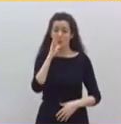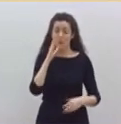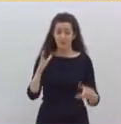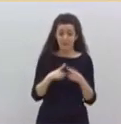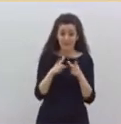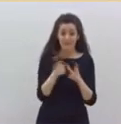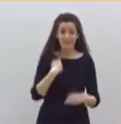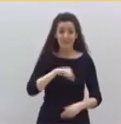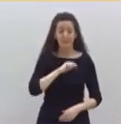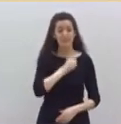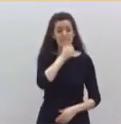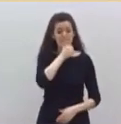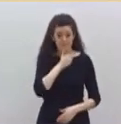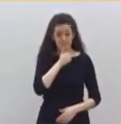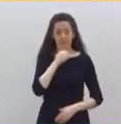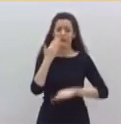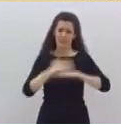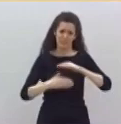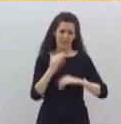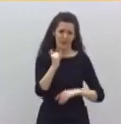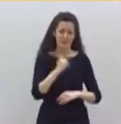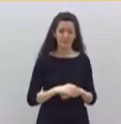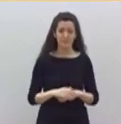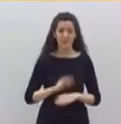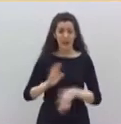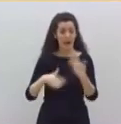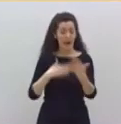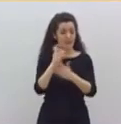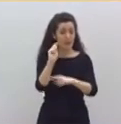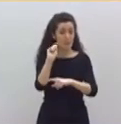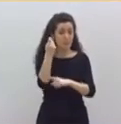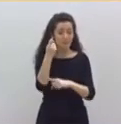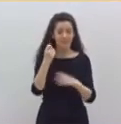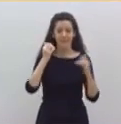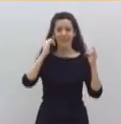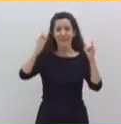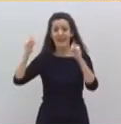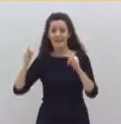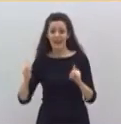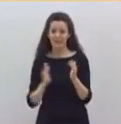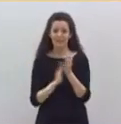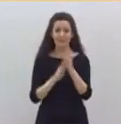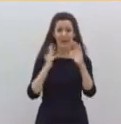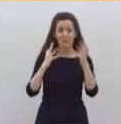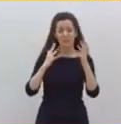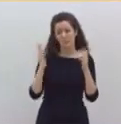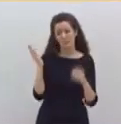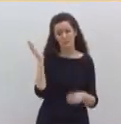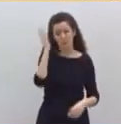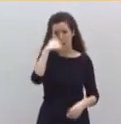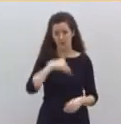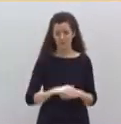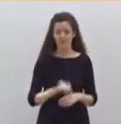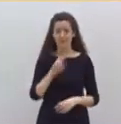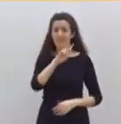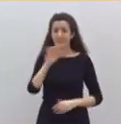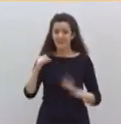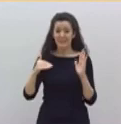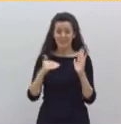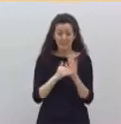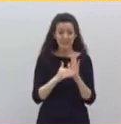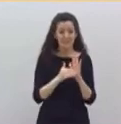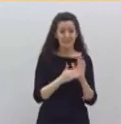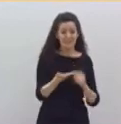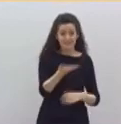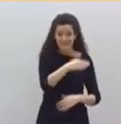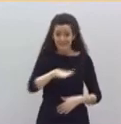Hasta entonces no hay nada que celebrar, ni nada que aplaudir. Más de 20.000 compatriotas fallecidos merecen